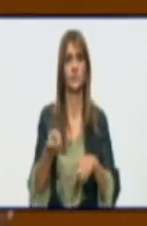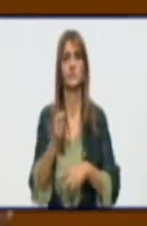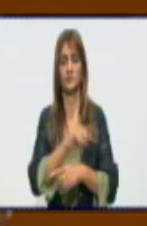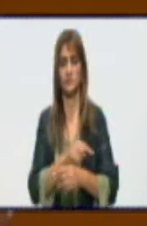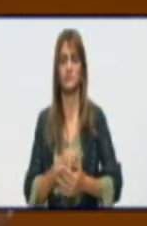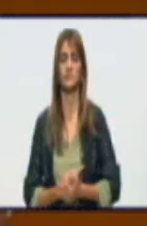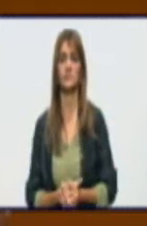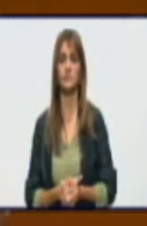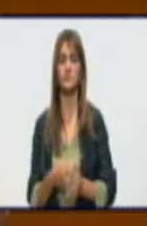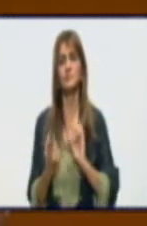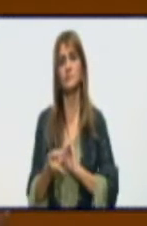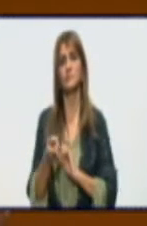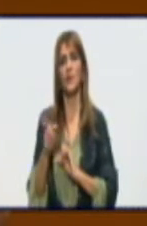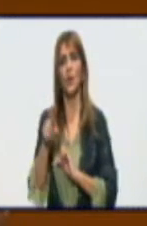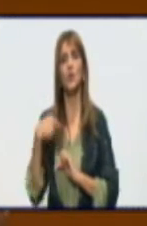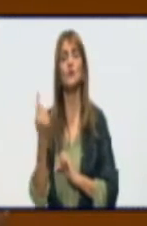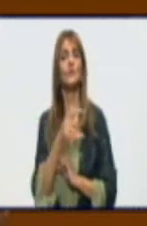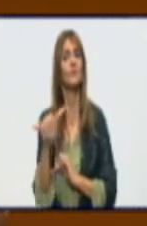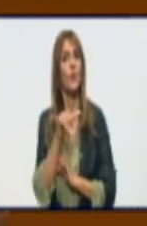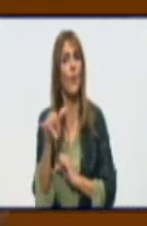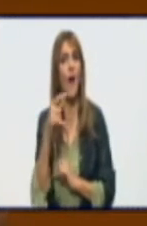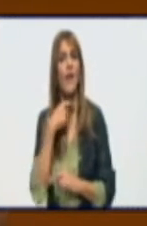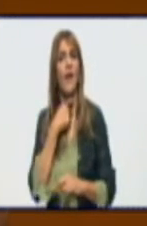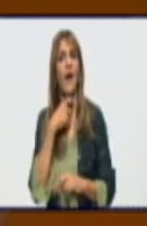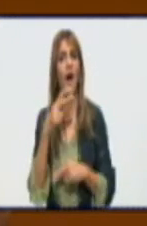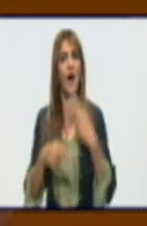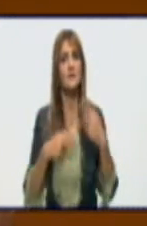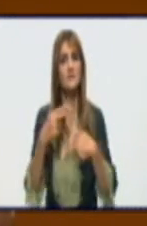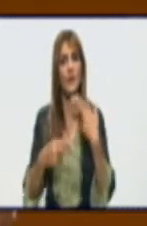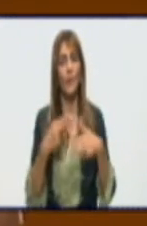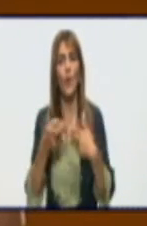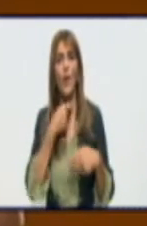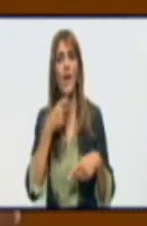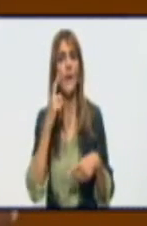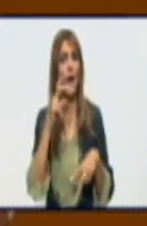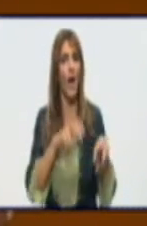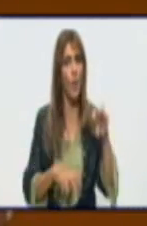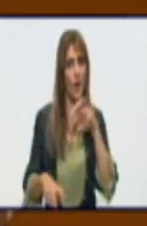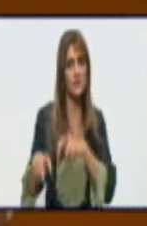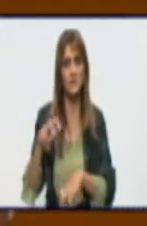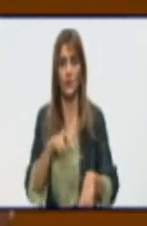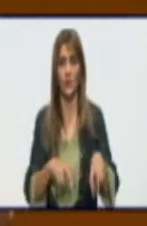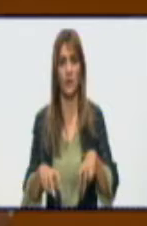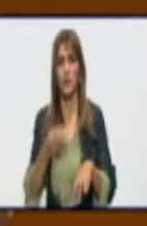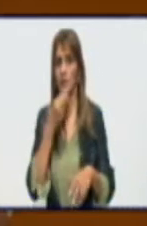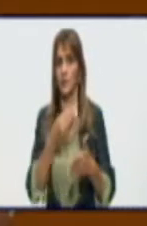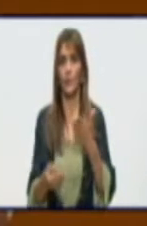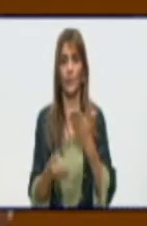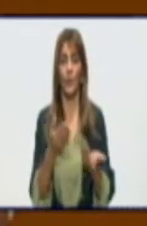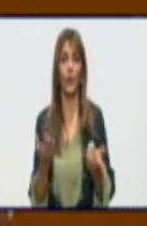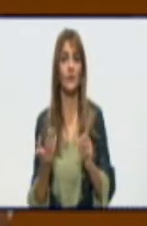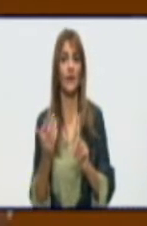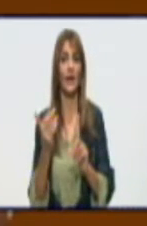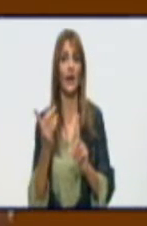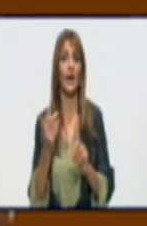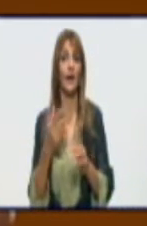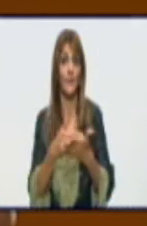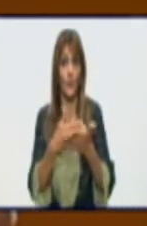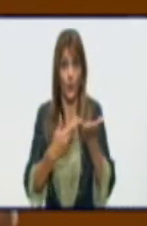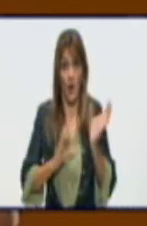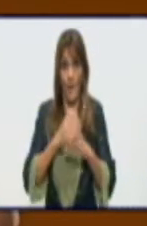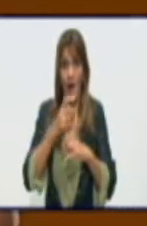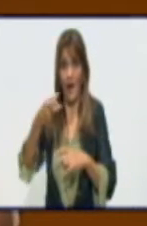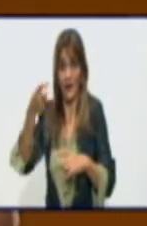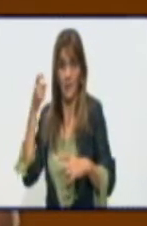Nosotros también hacemos evaluaciones de este tipo. O sea, independientemente de que el test le pueda dar negativo en la evaluación que se le hace al paciente, puede